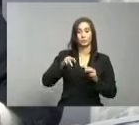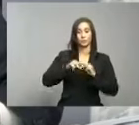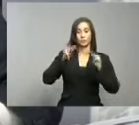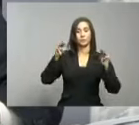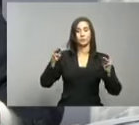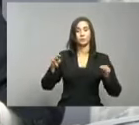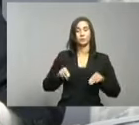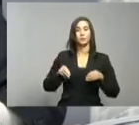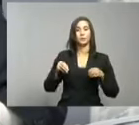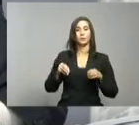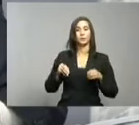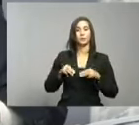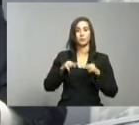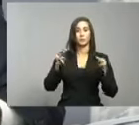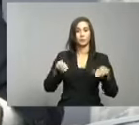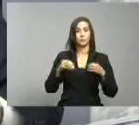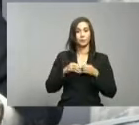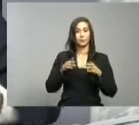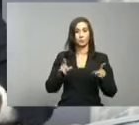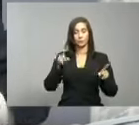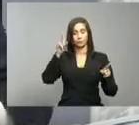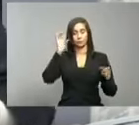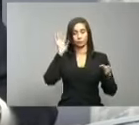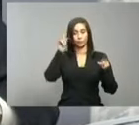para la